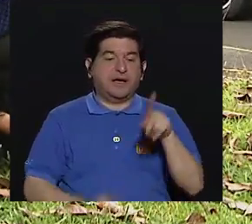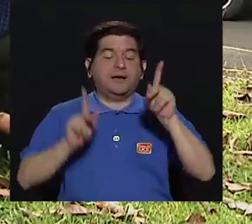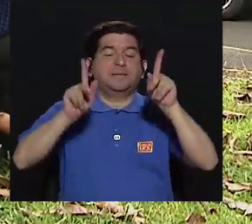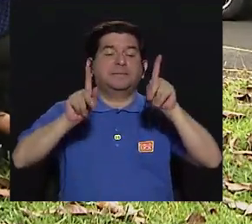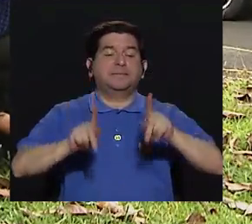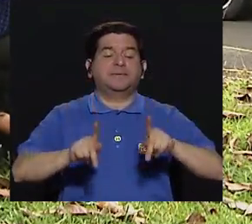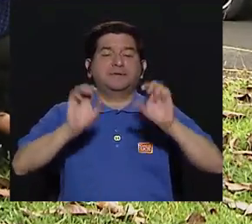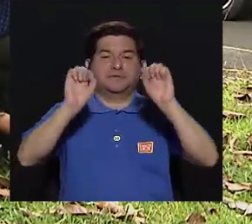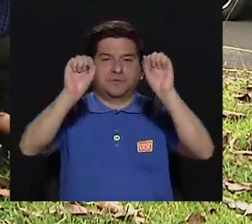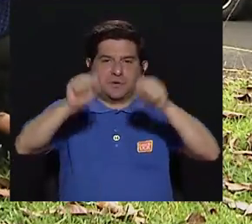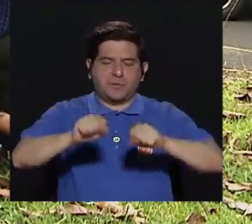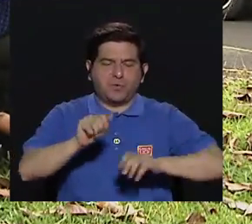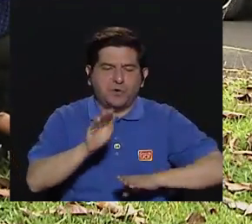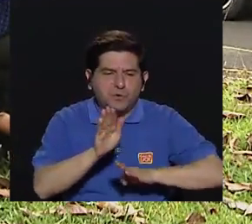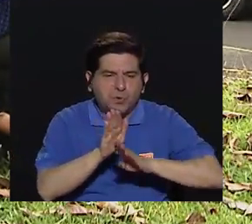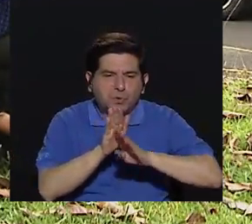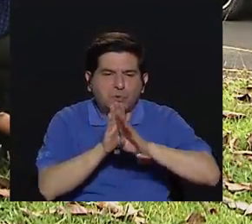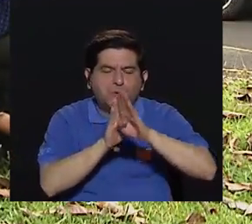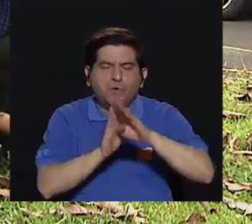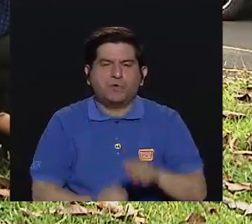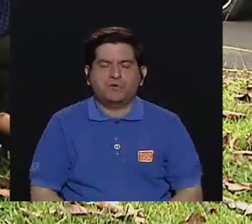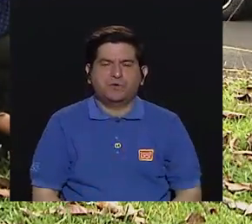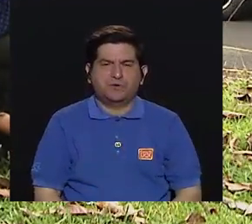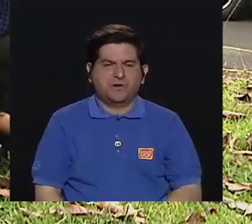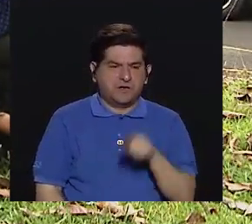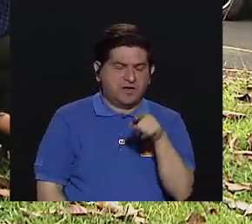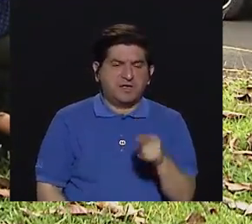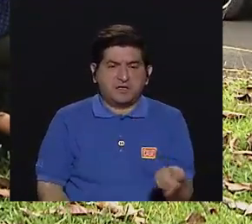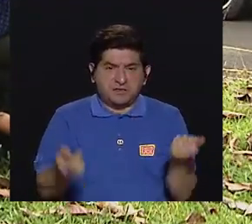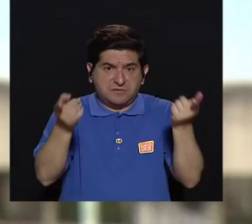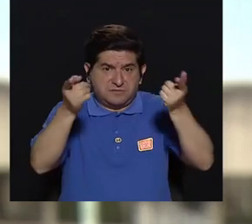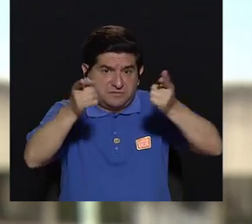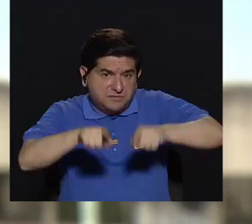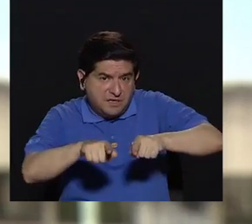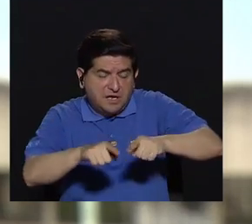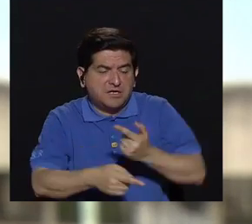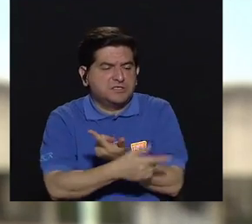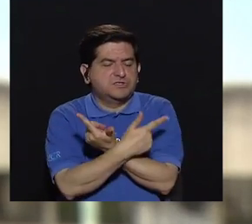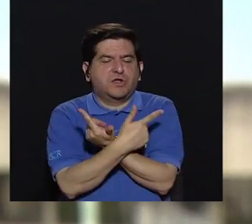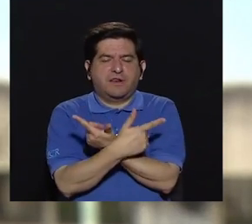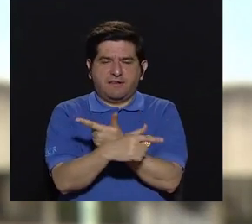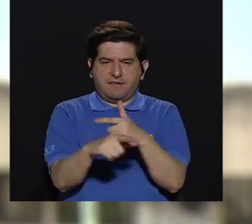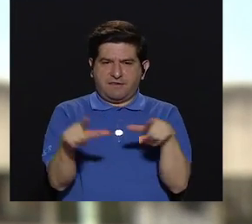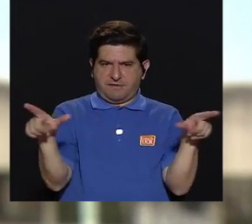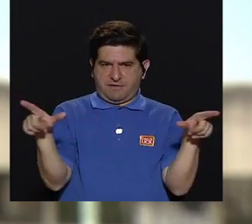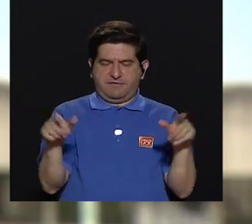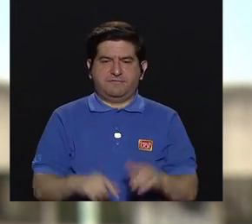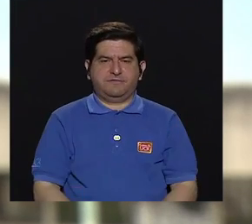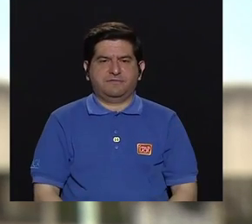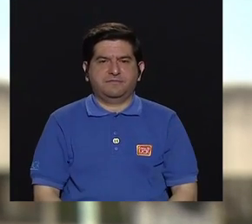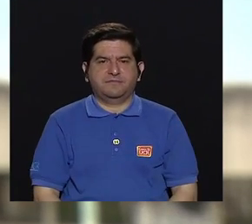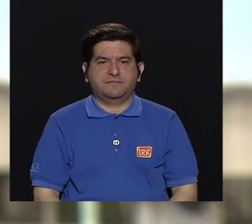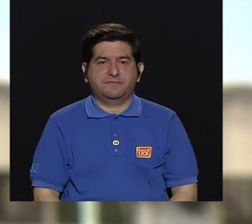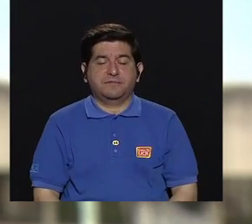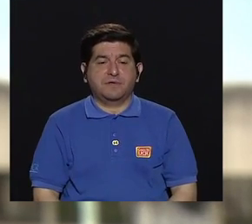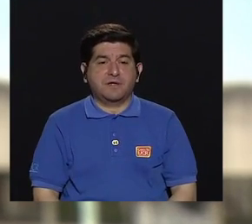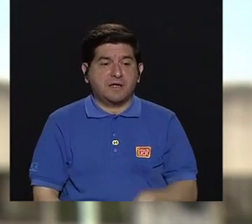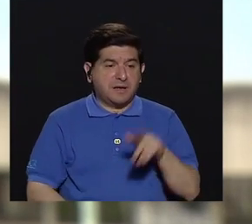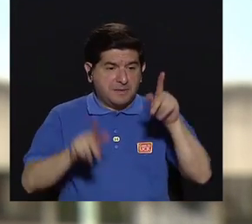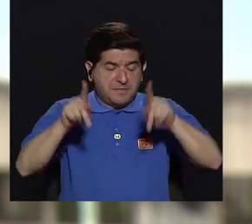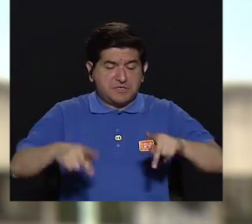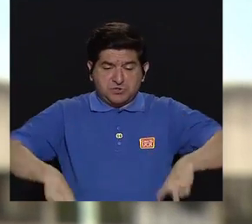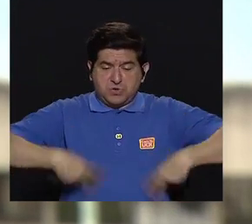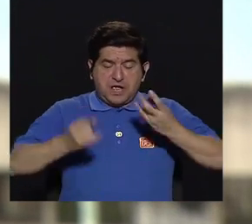que la persona se desenvuelva de una manera libre, lo que llamamos, que